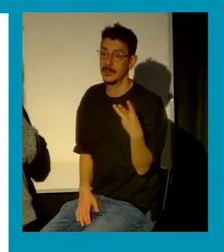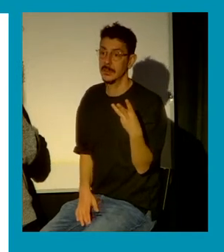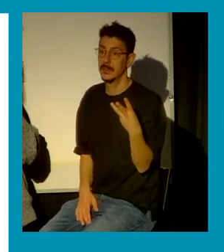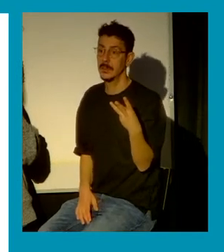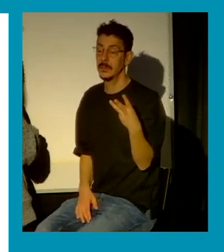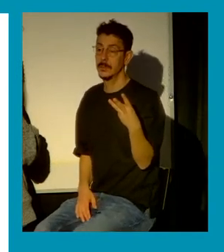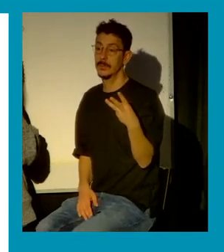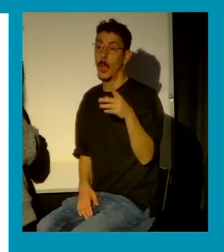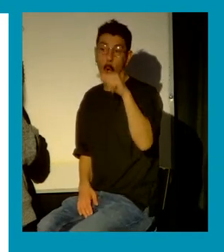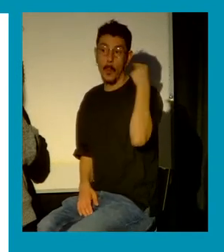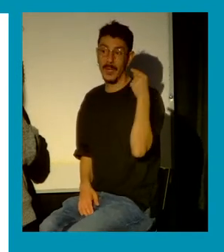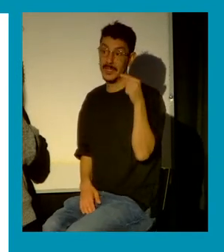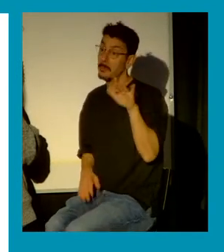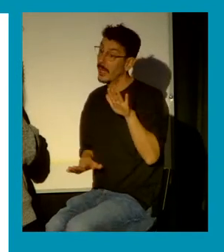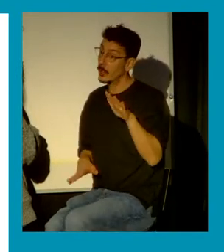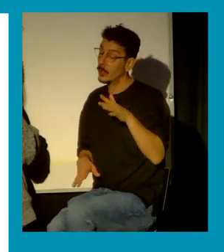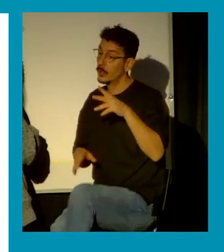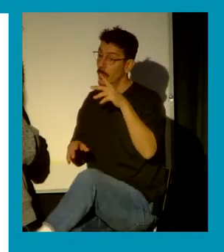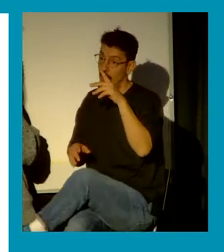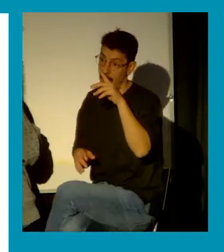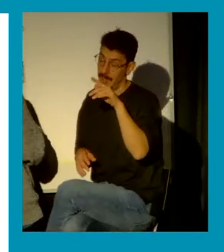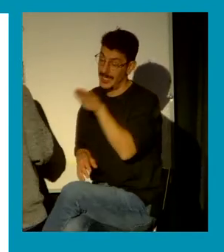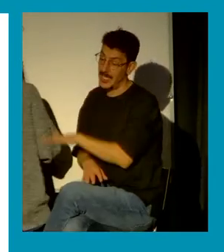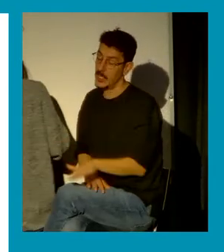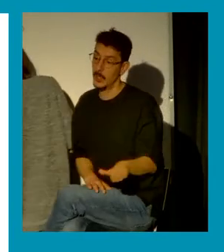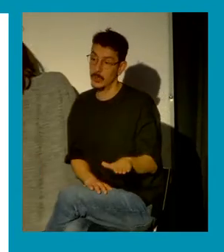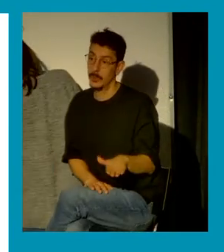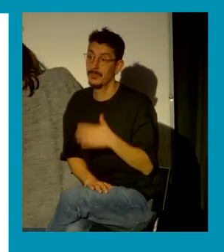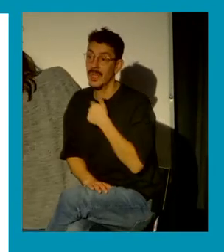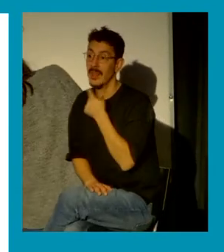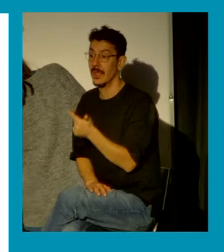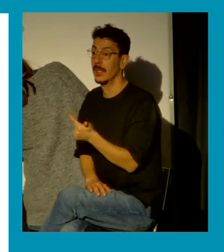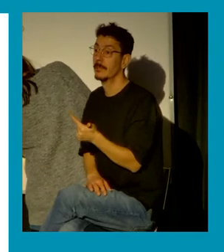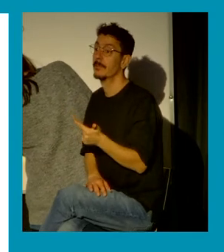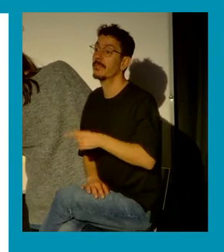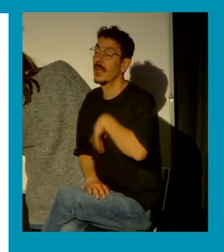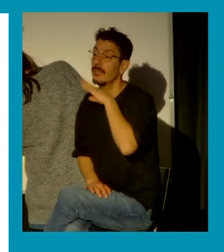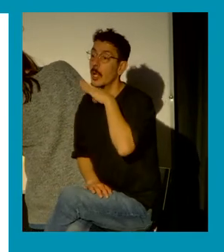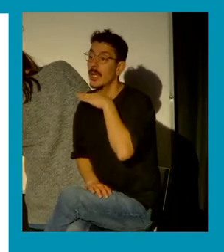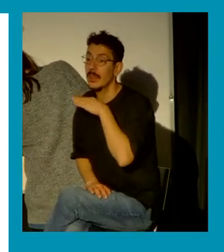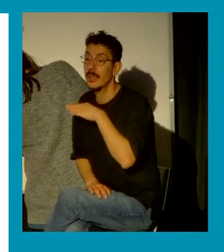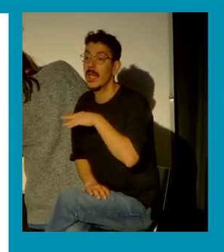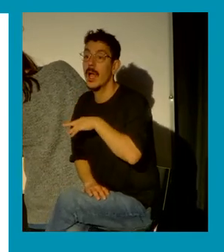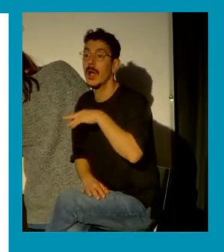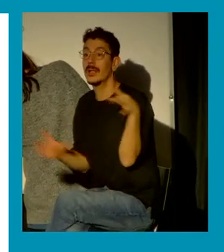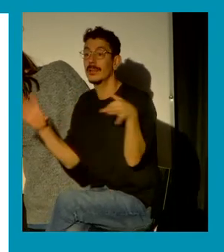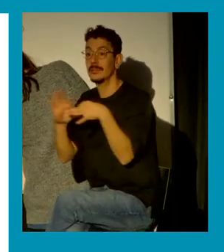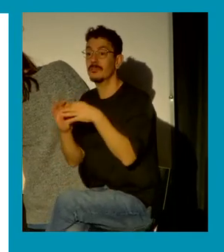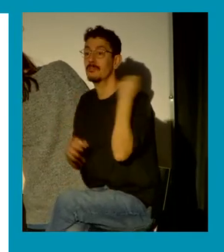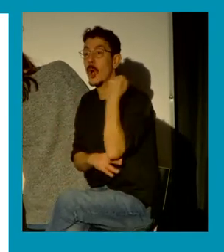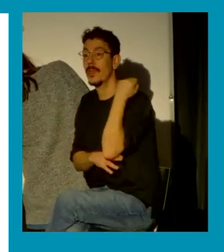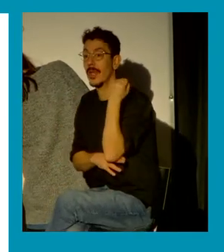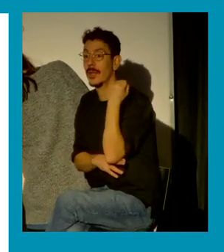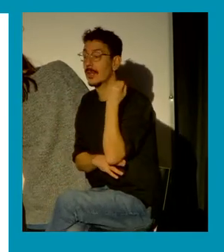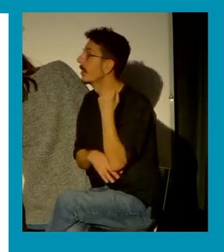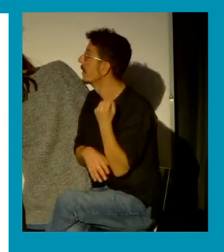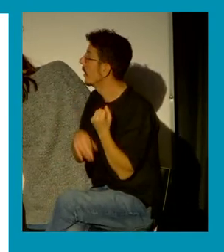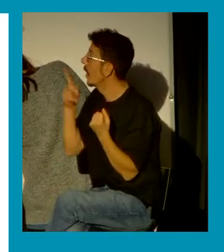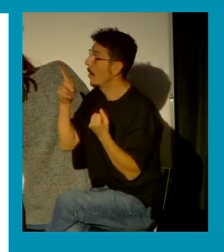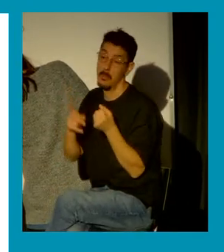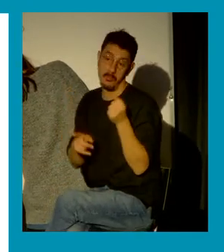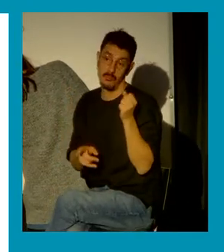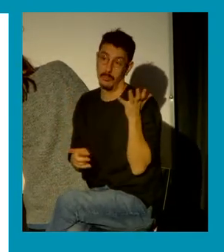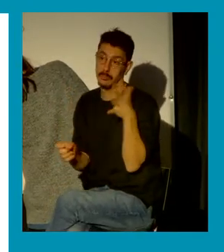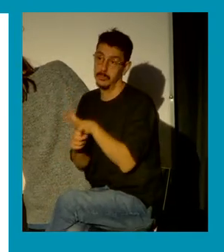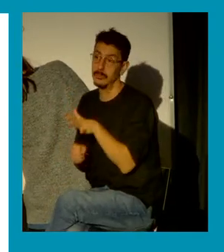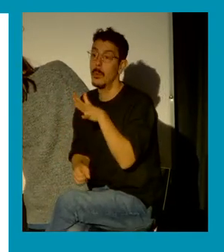por lo tanto cuando decimos la violencia sexual es una cuestión de poder aquí tenemos el poder sobre las mujeres y sobre niños niñas y adolescentes